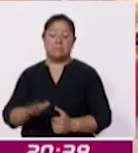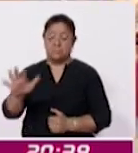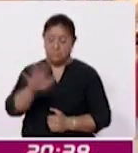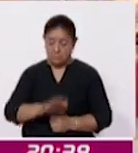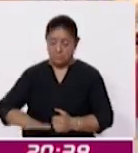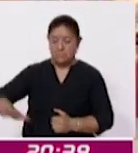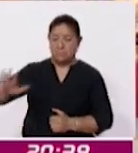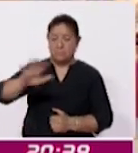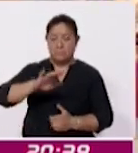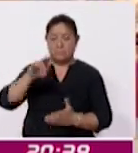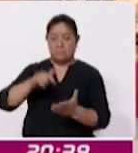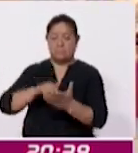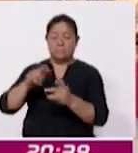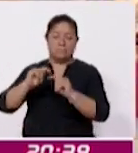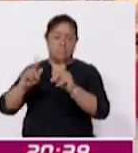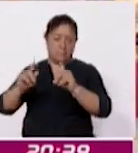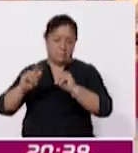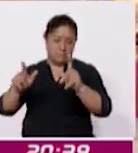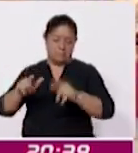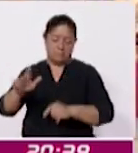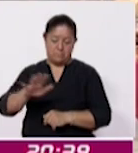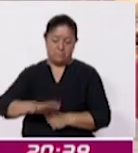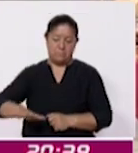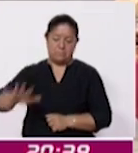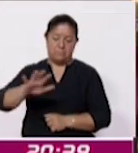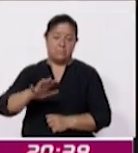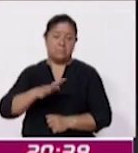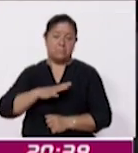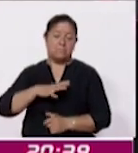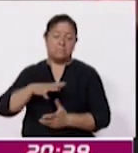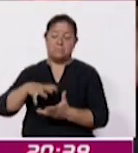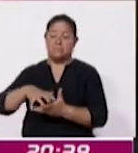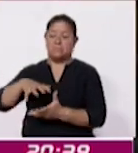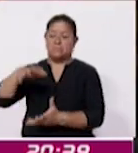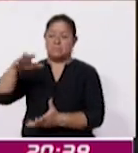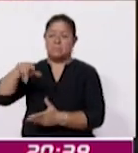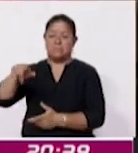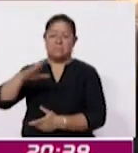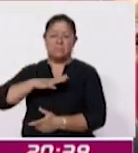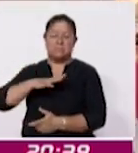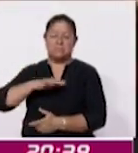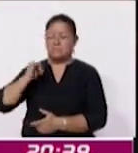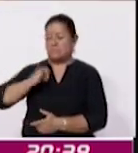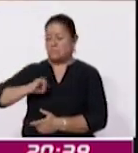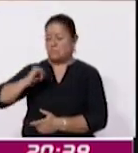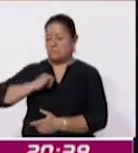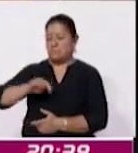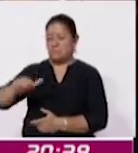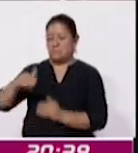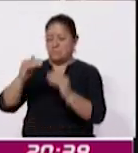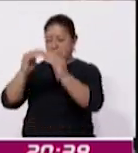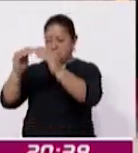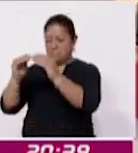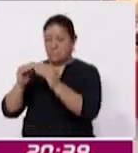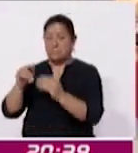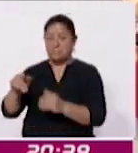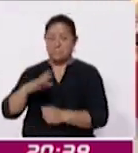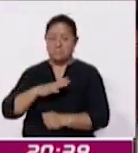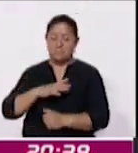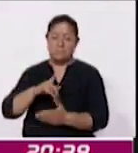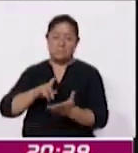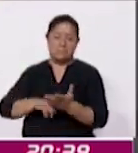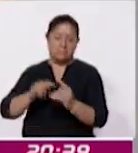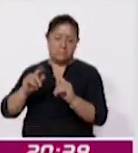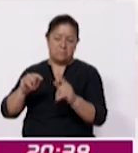de Tlaxcala es el mayor vestigio paleontológico que tenemos y pues será en ese